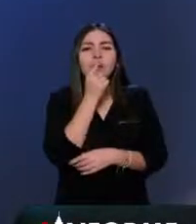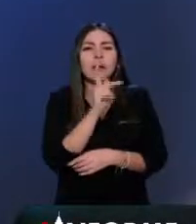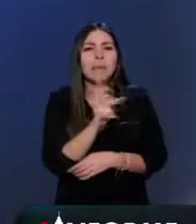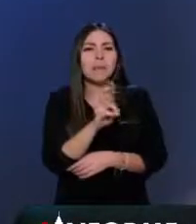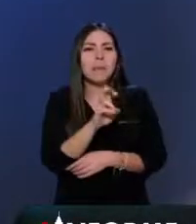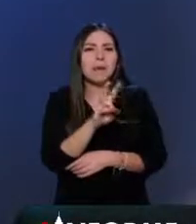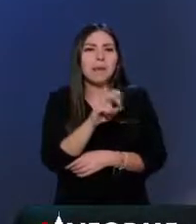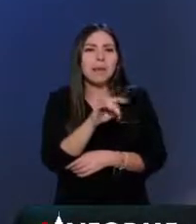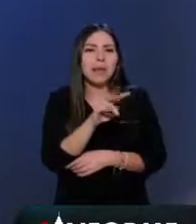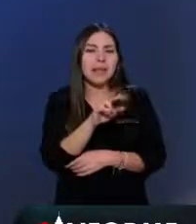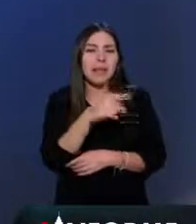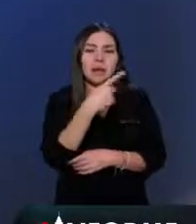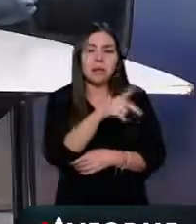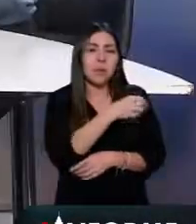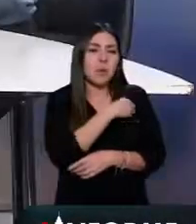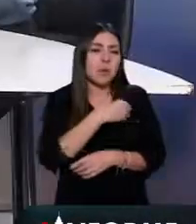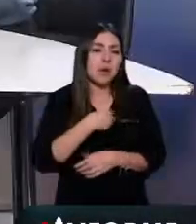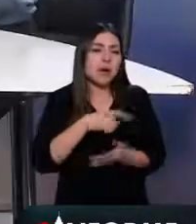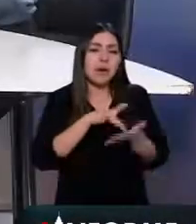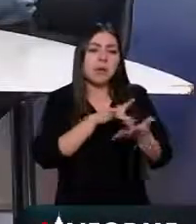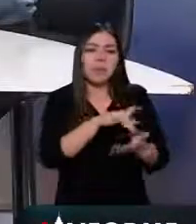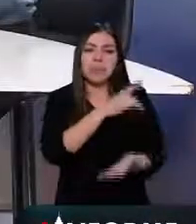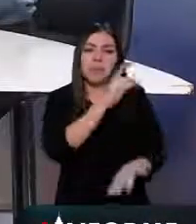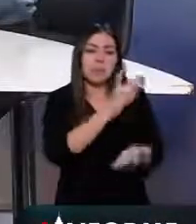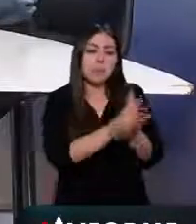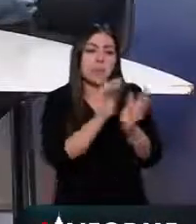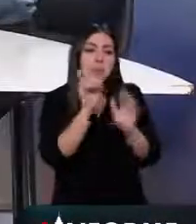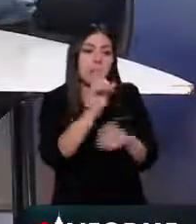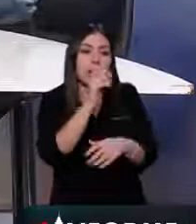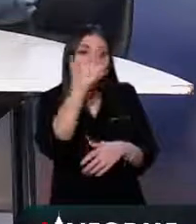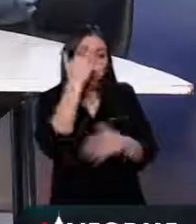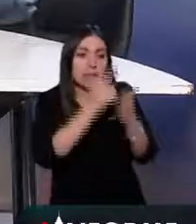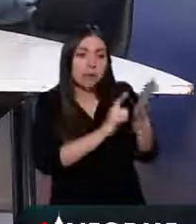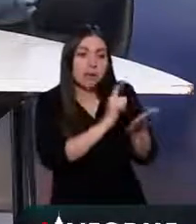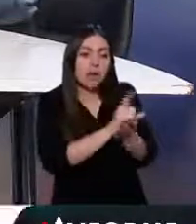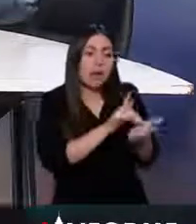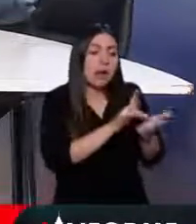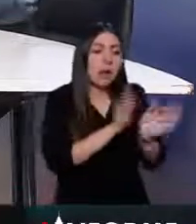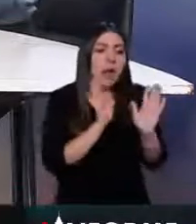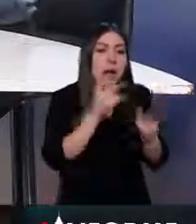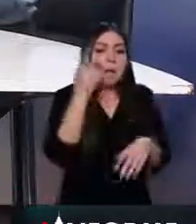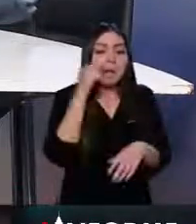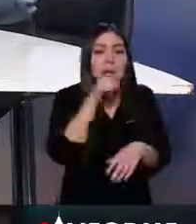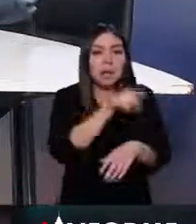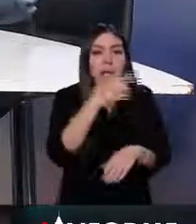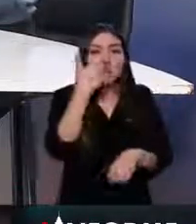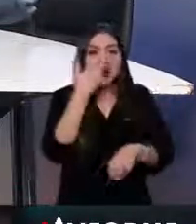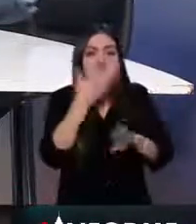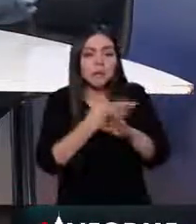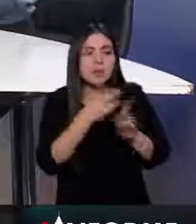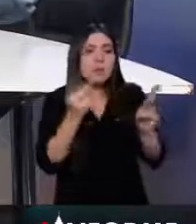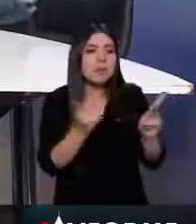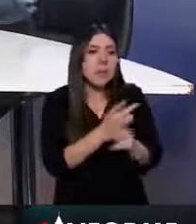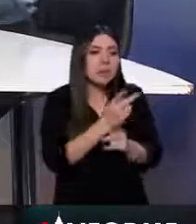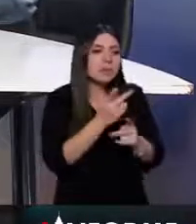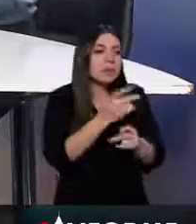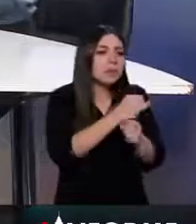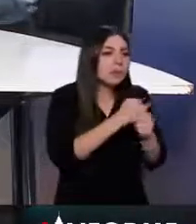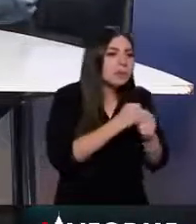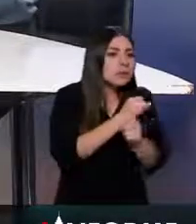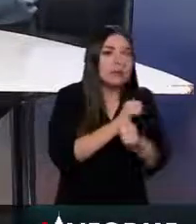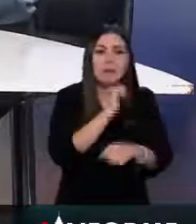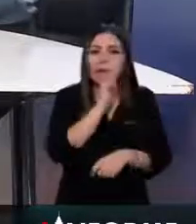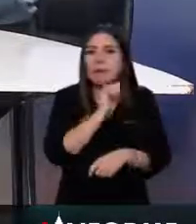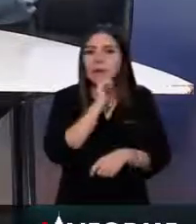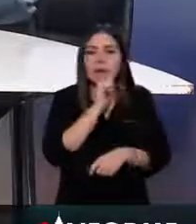obligación y como puede participar de cualquier ciudadano, en la comisión de un delito. Pero eventualmente no tenía capacidades de investigar lo que había sucedido. Se